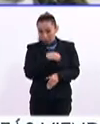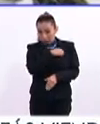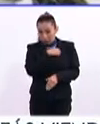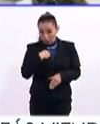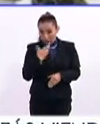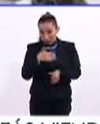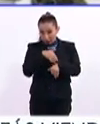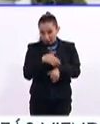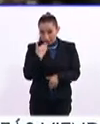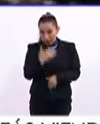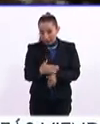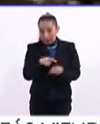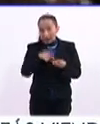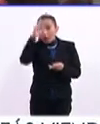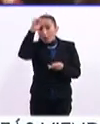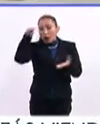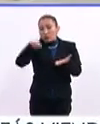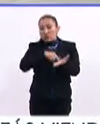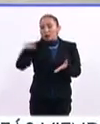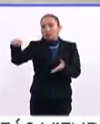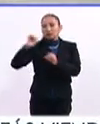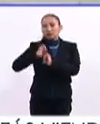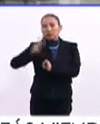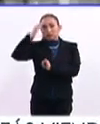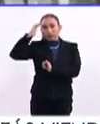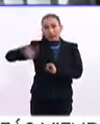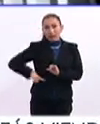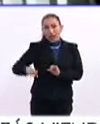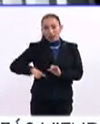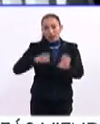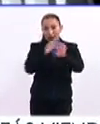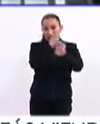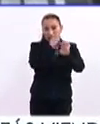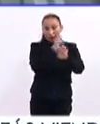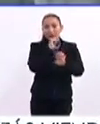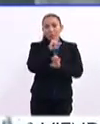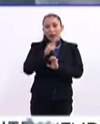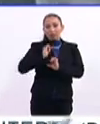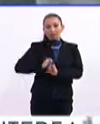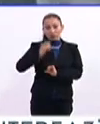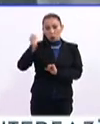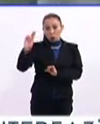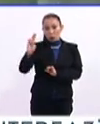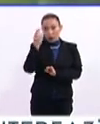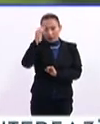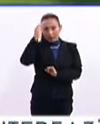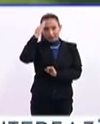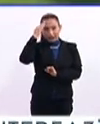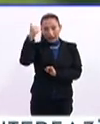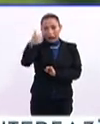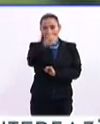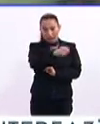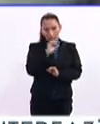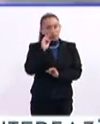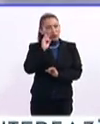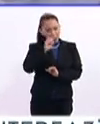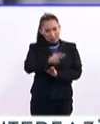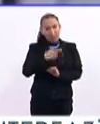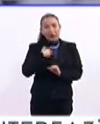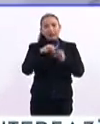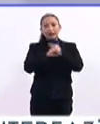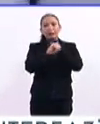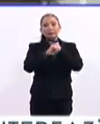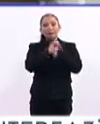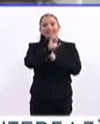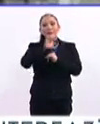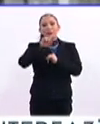compromisos, así como el convenio firmado con las autoridades federales, estatales y los rectores. Usted podrá acceder a esta información a través de la